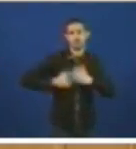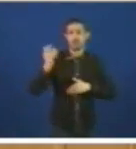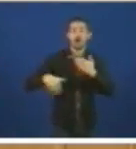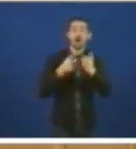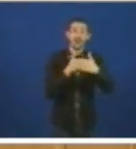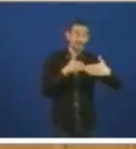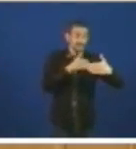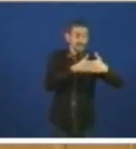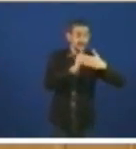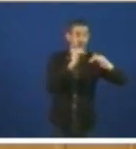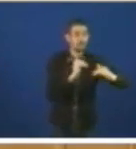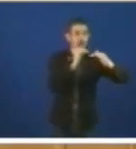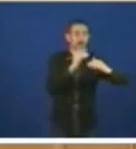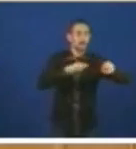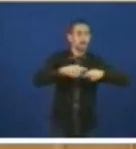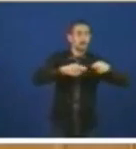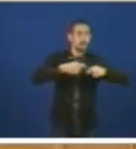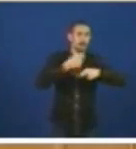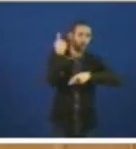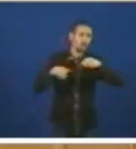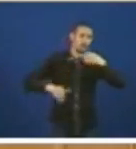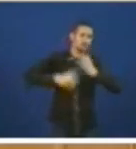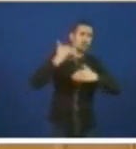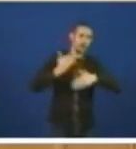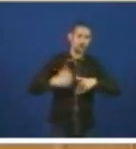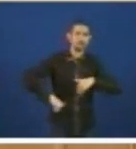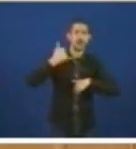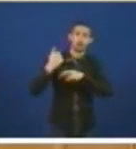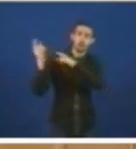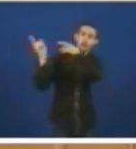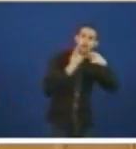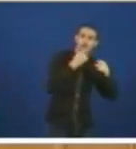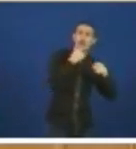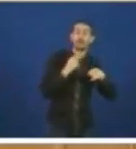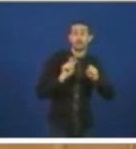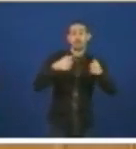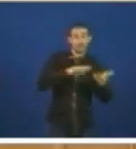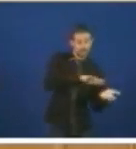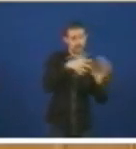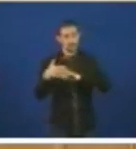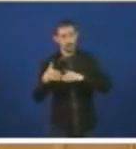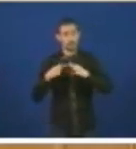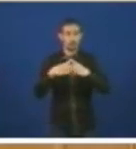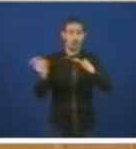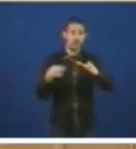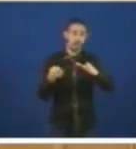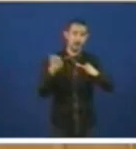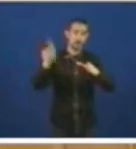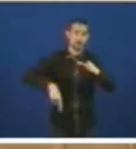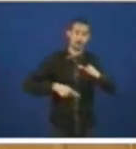un novo tipo de mercado o acceso aos celeiros de Navantia ao mercado de transformacións navais e artefactos offshore